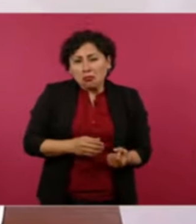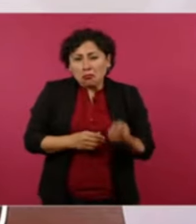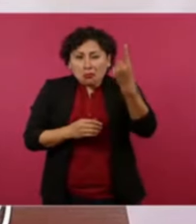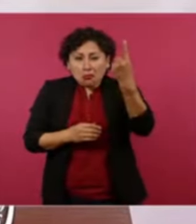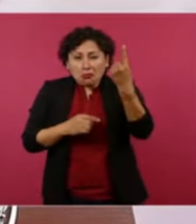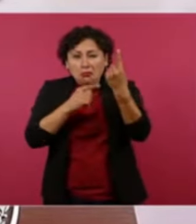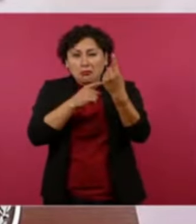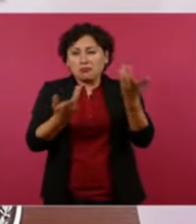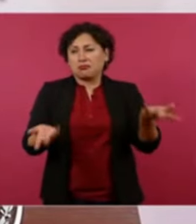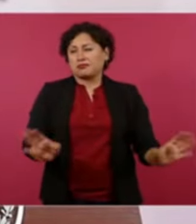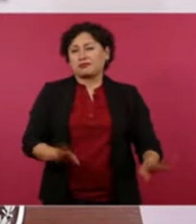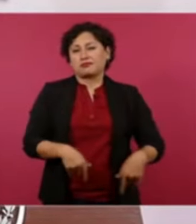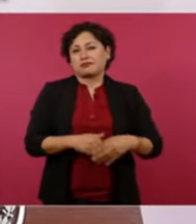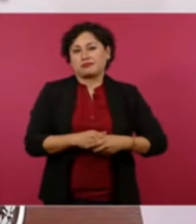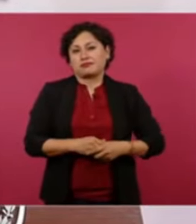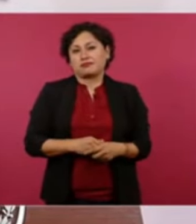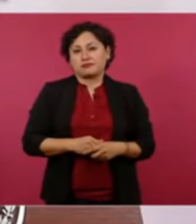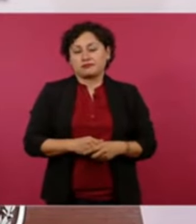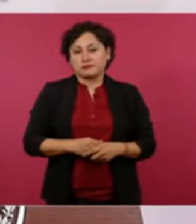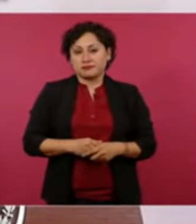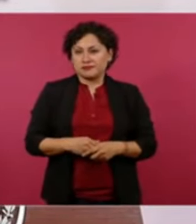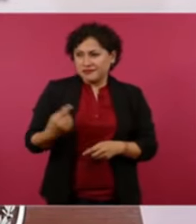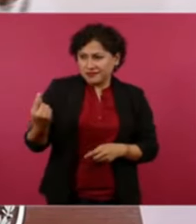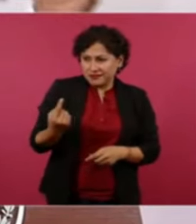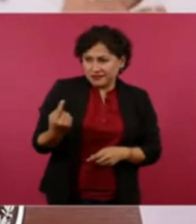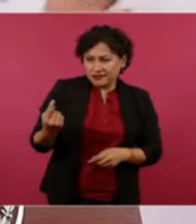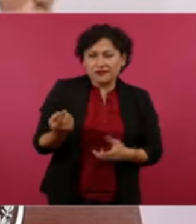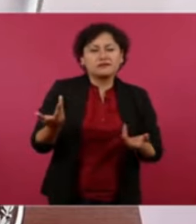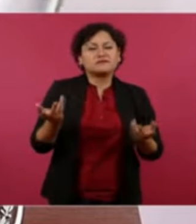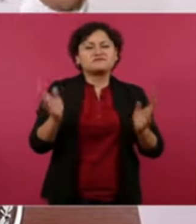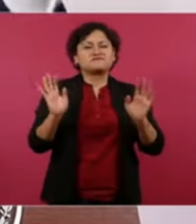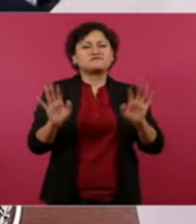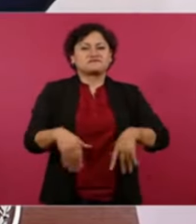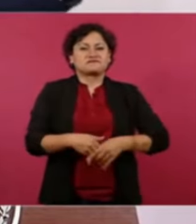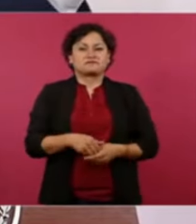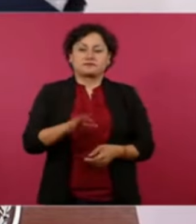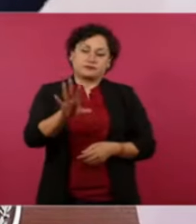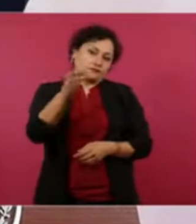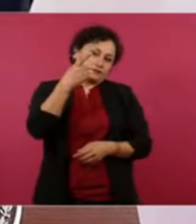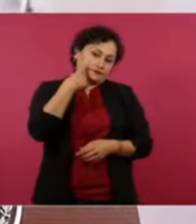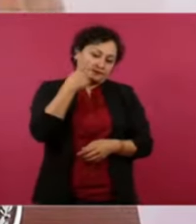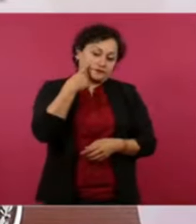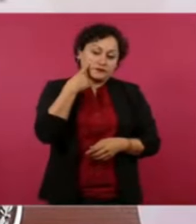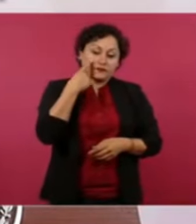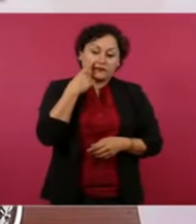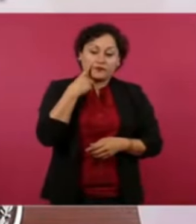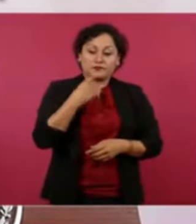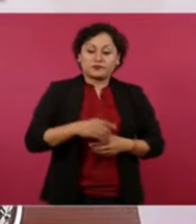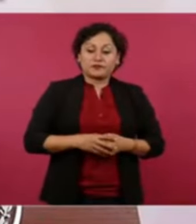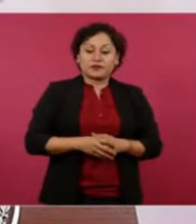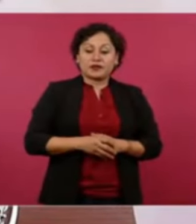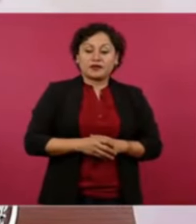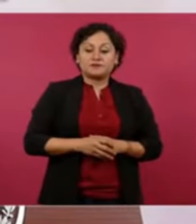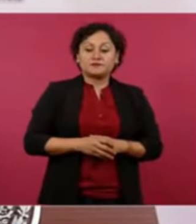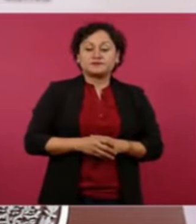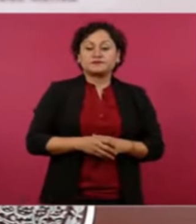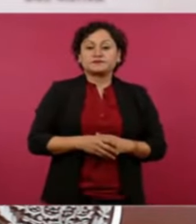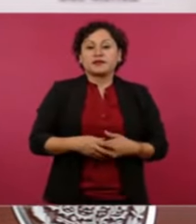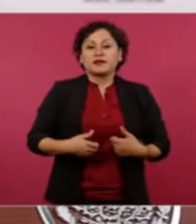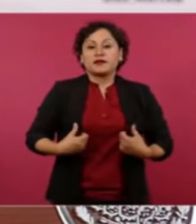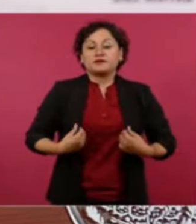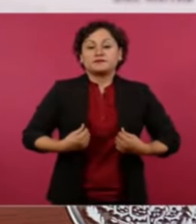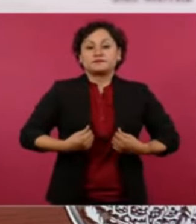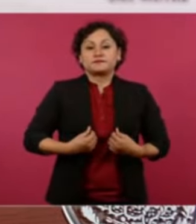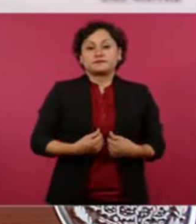aunque sea ilegal sí porque ni modo que vamos a iniciar un